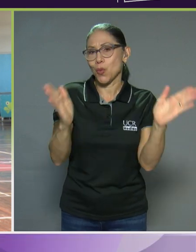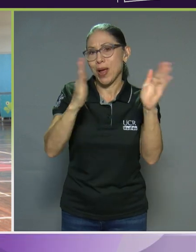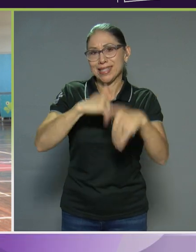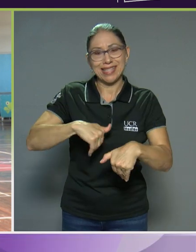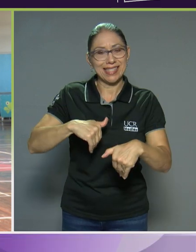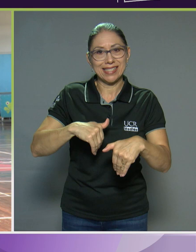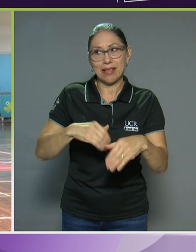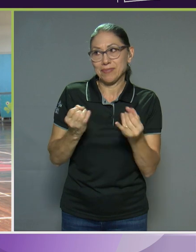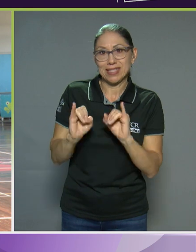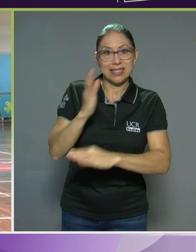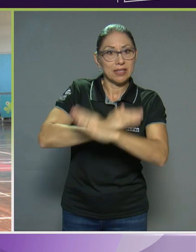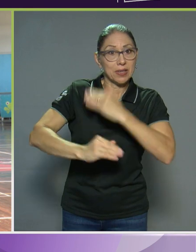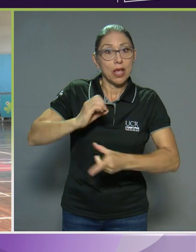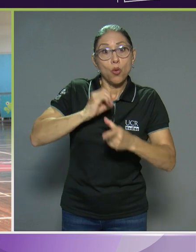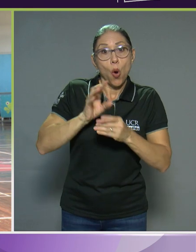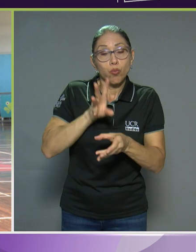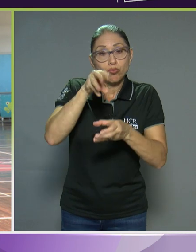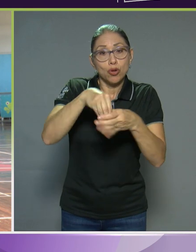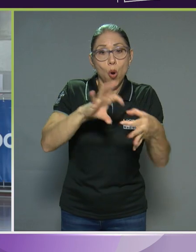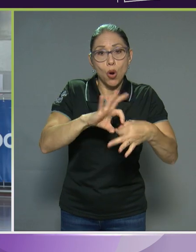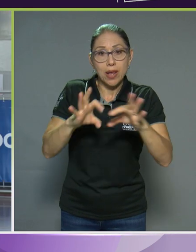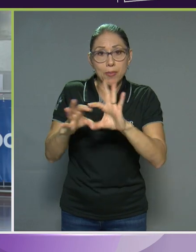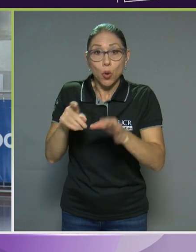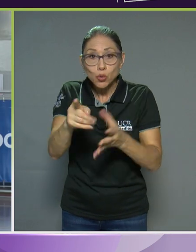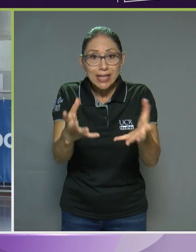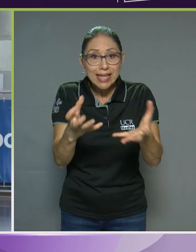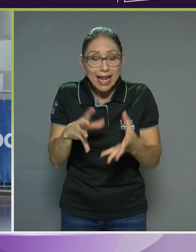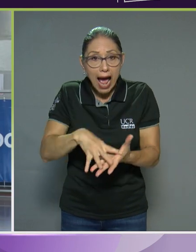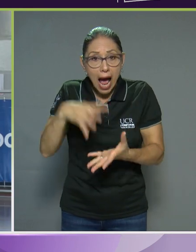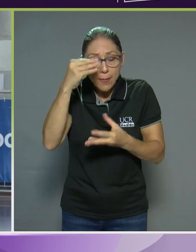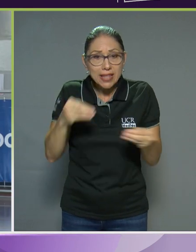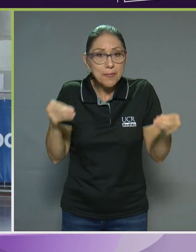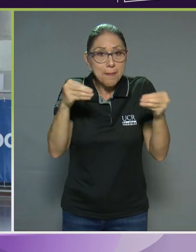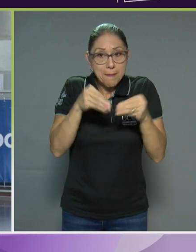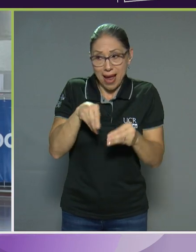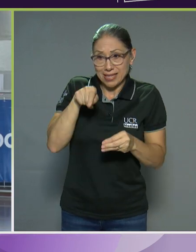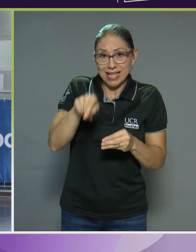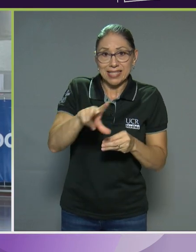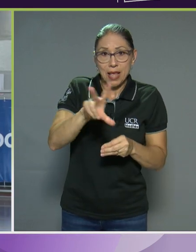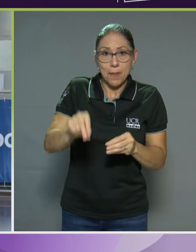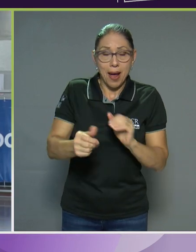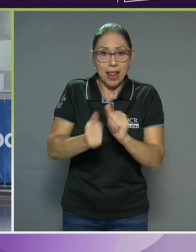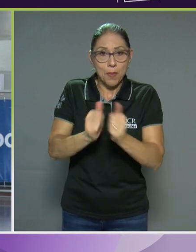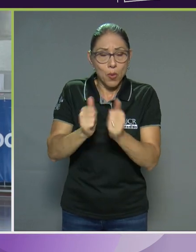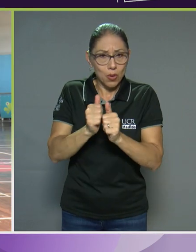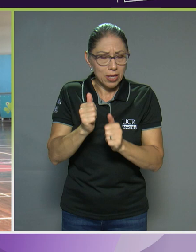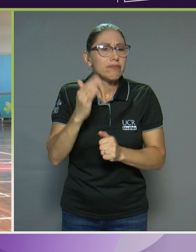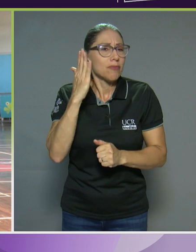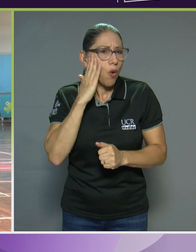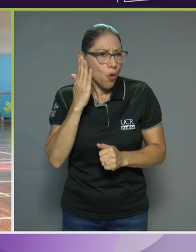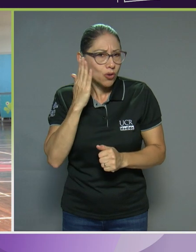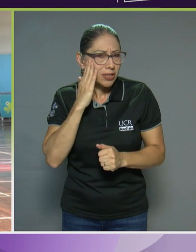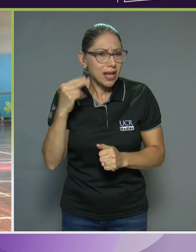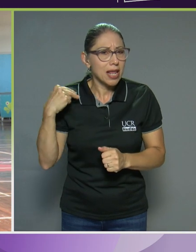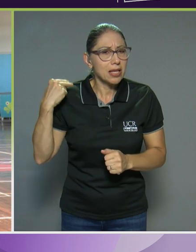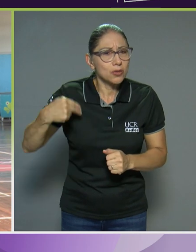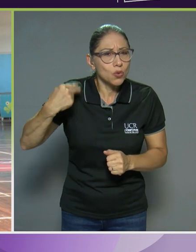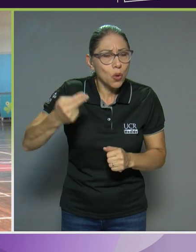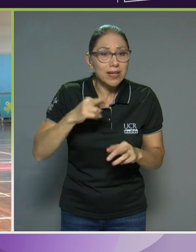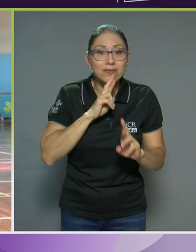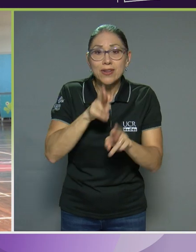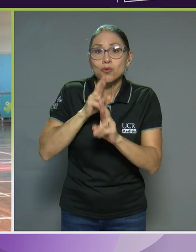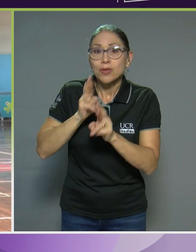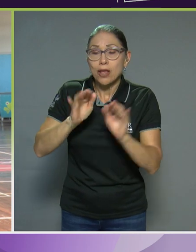olímpico. Y si usted quiere seguir aprendiendo más de este paradeporte y conocer las historias y resultados de las competencias en los Juegos